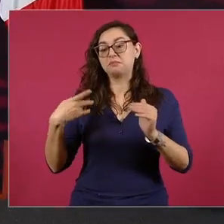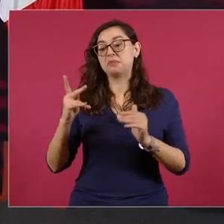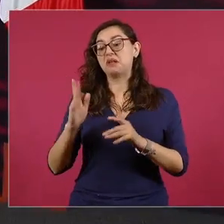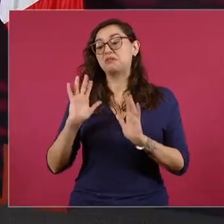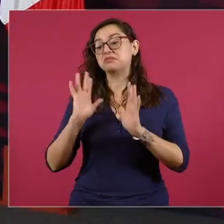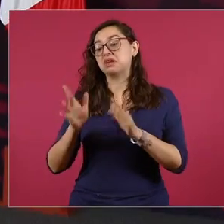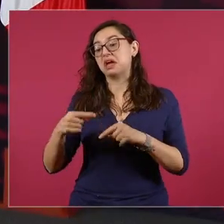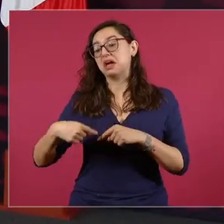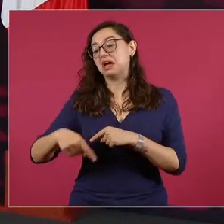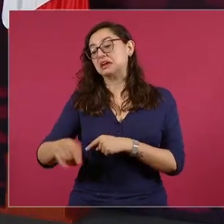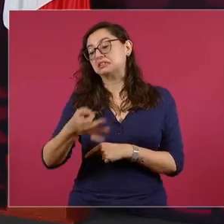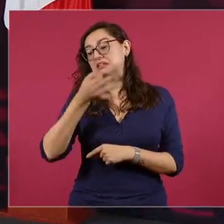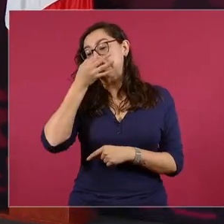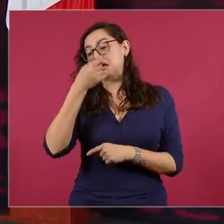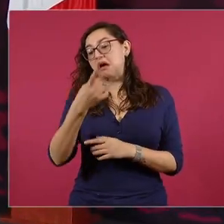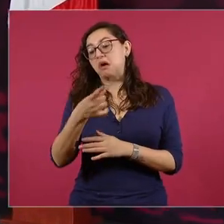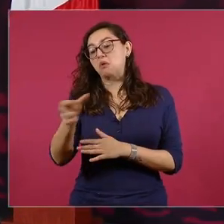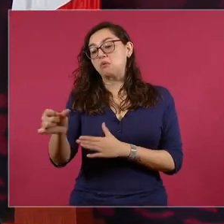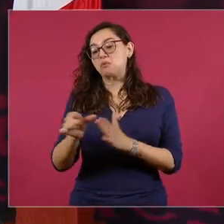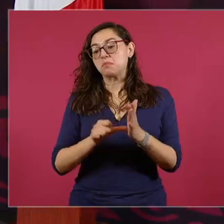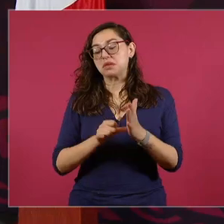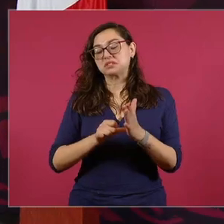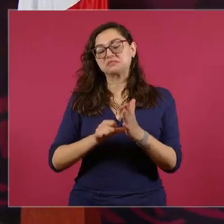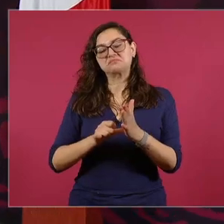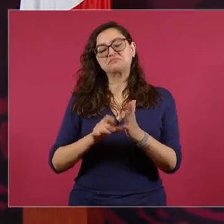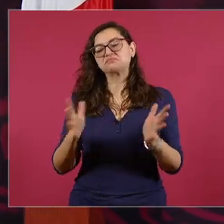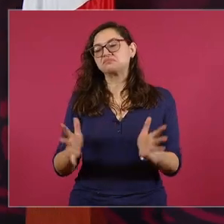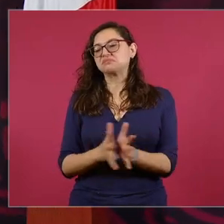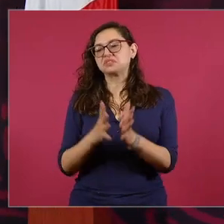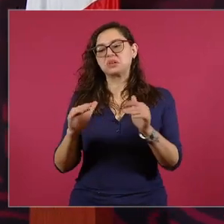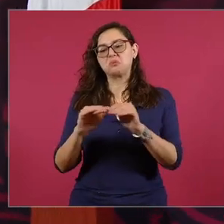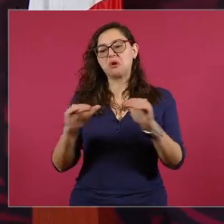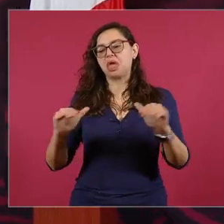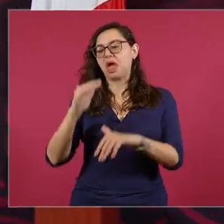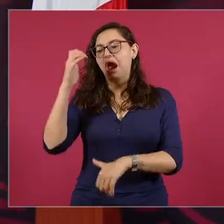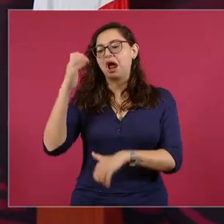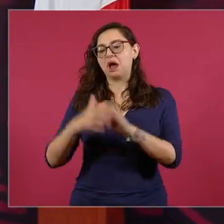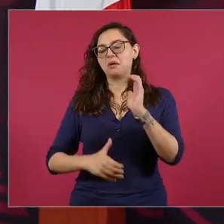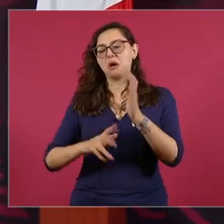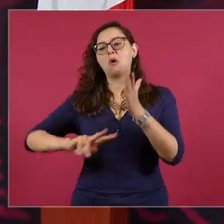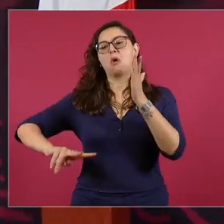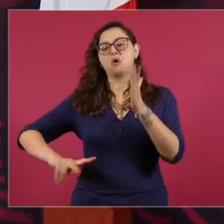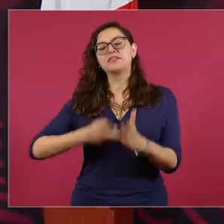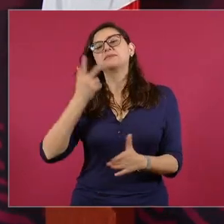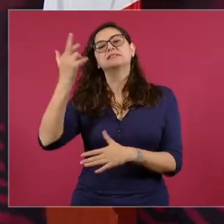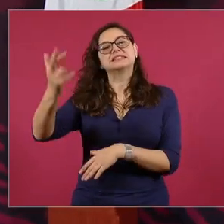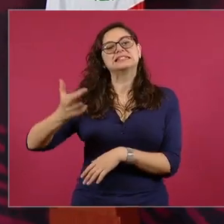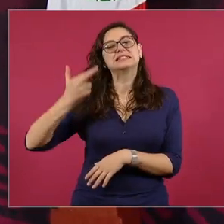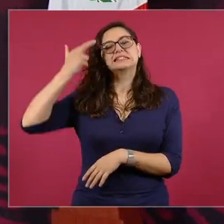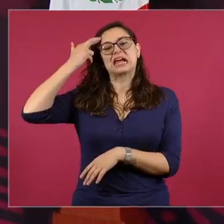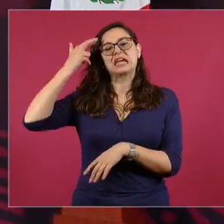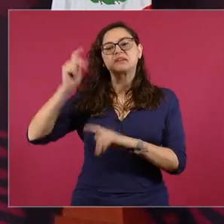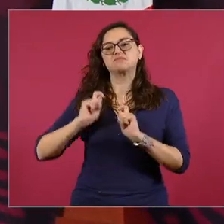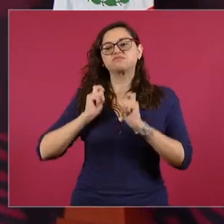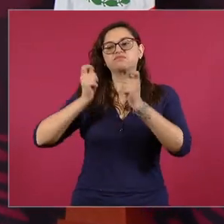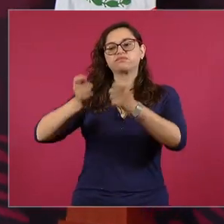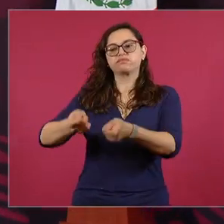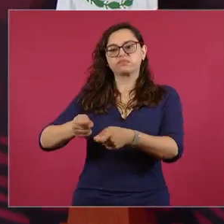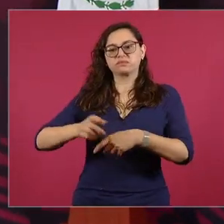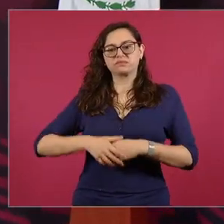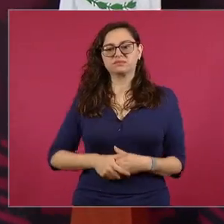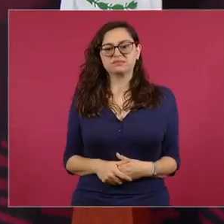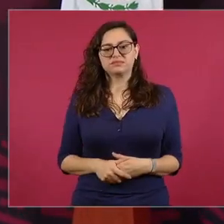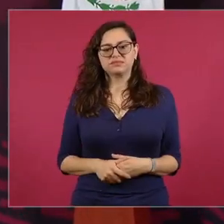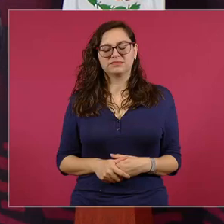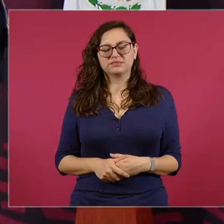se termina la república y empieza la monarquía. Bueno, es como